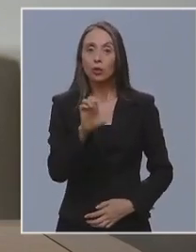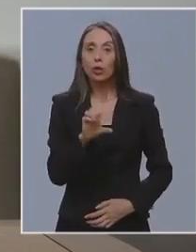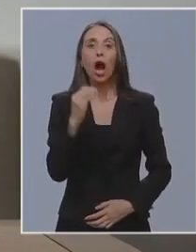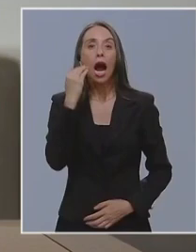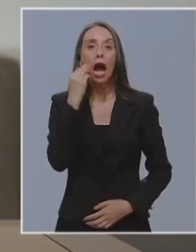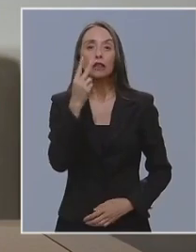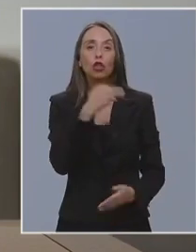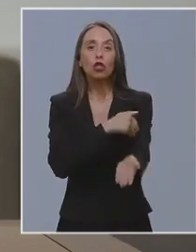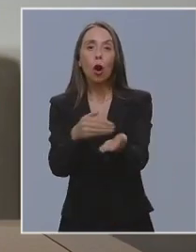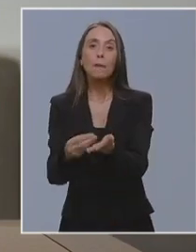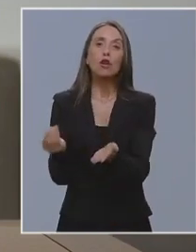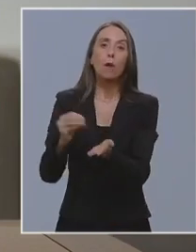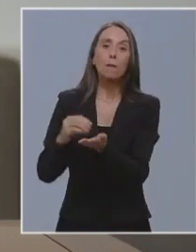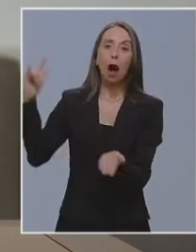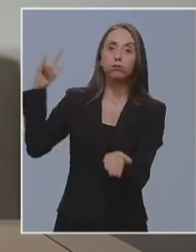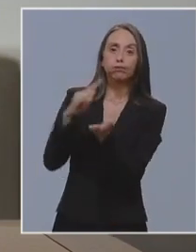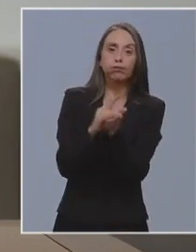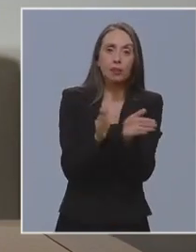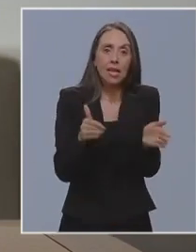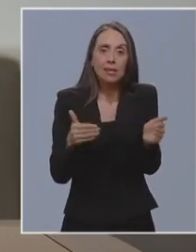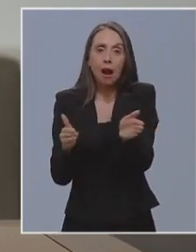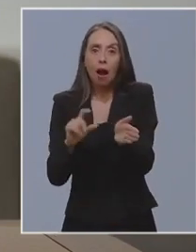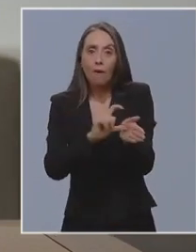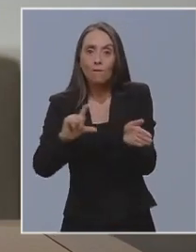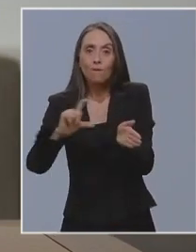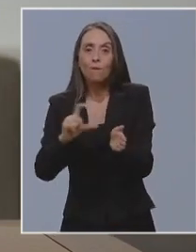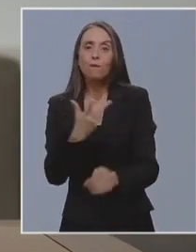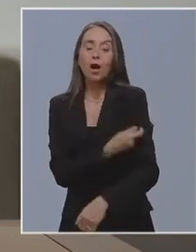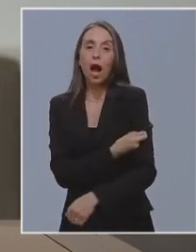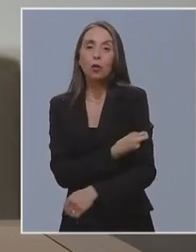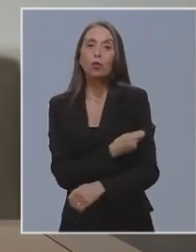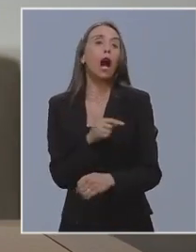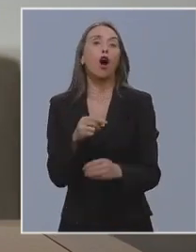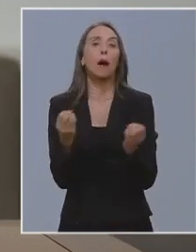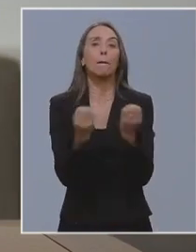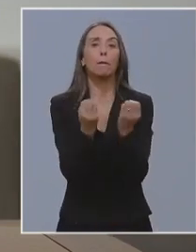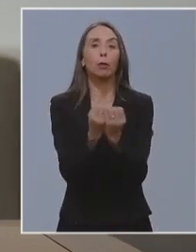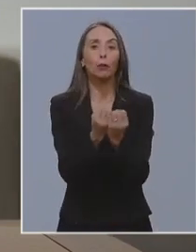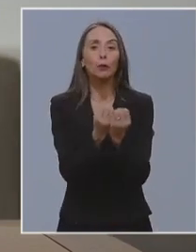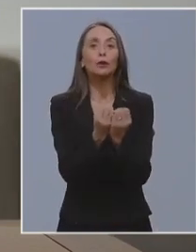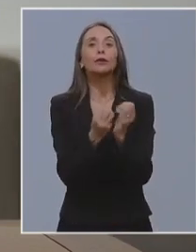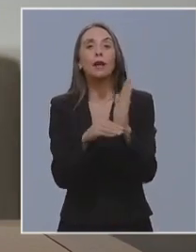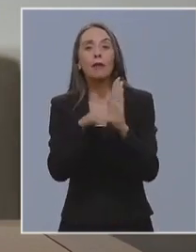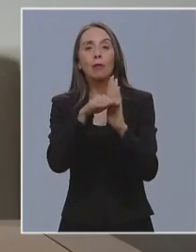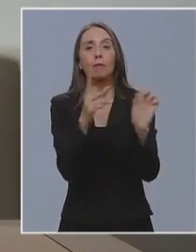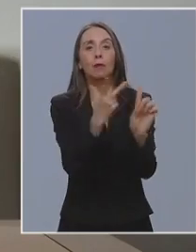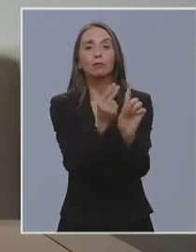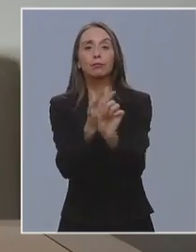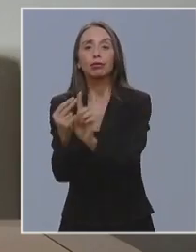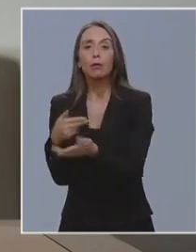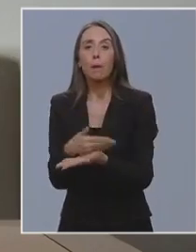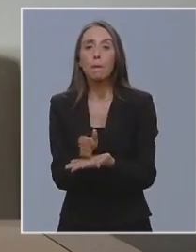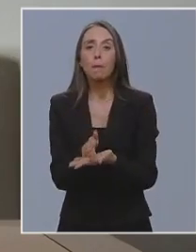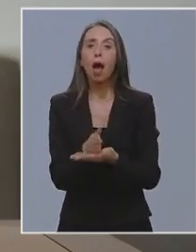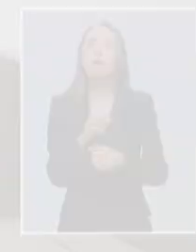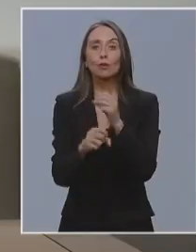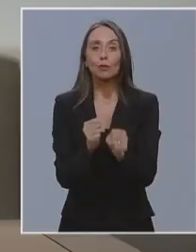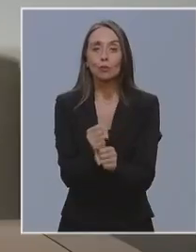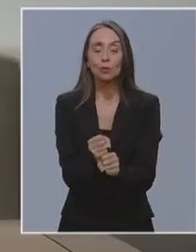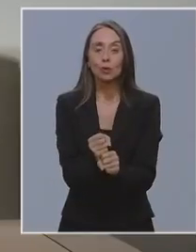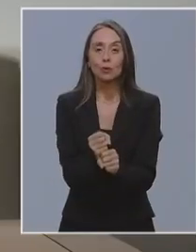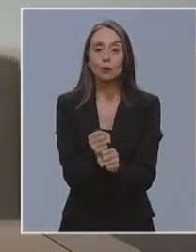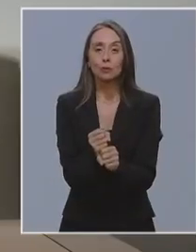millones adicionales, lo que nos permitirá iniciar la fase masiva del plan de vacunación COVID-2021.